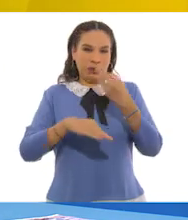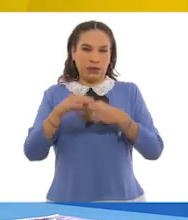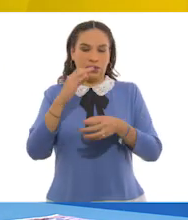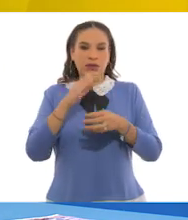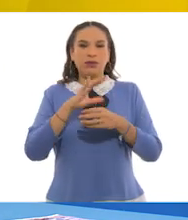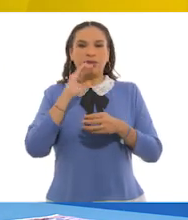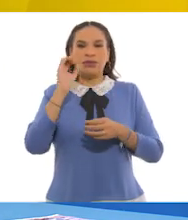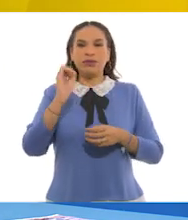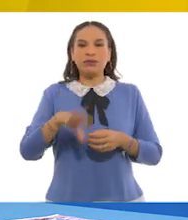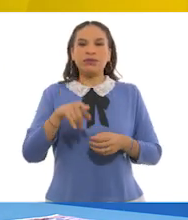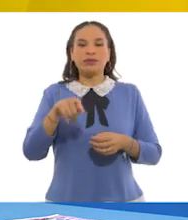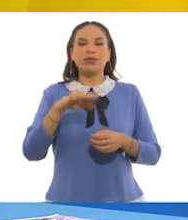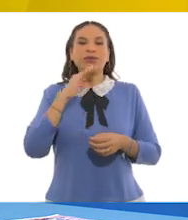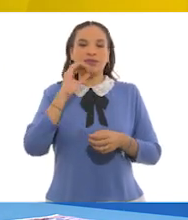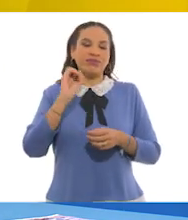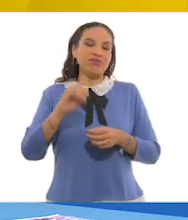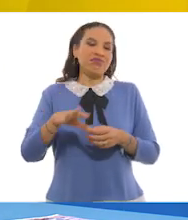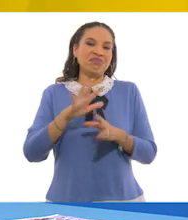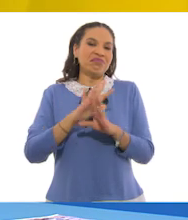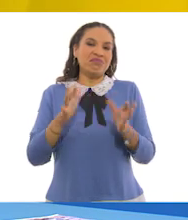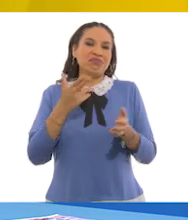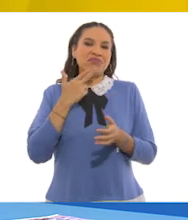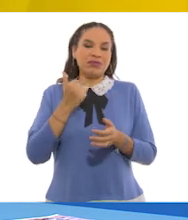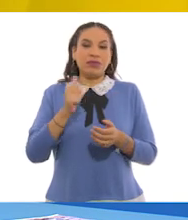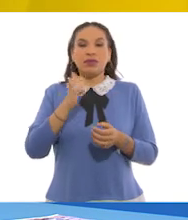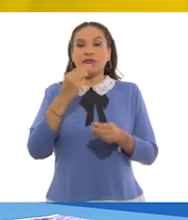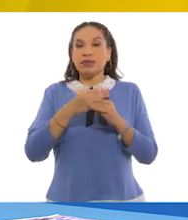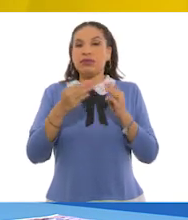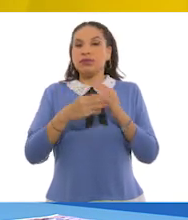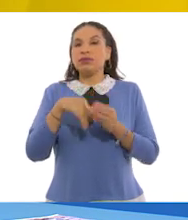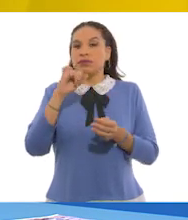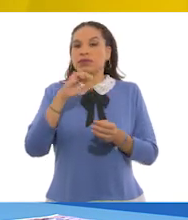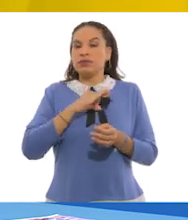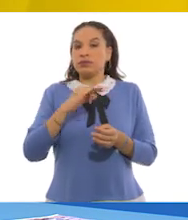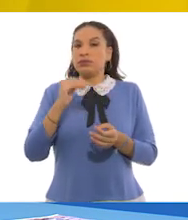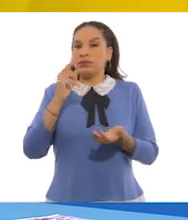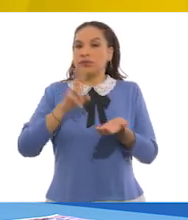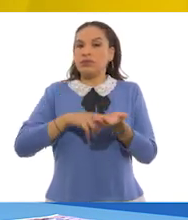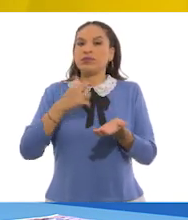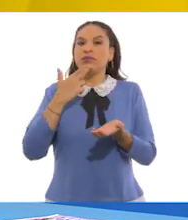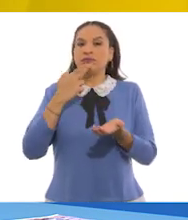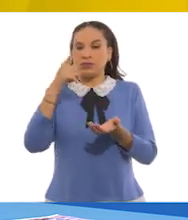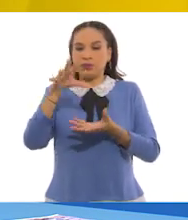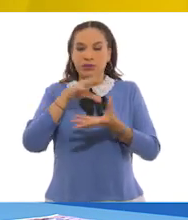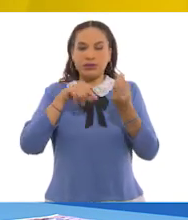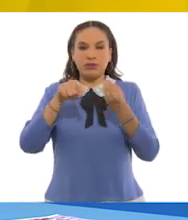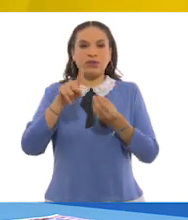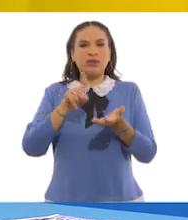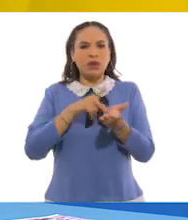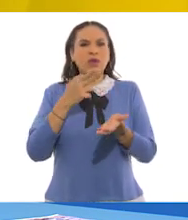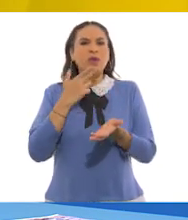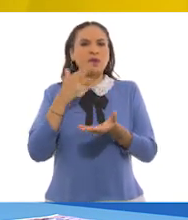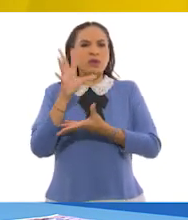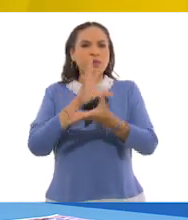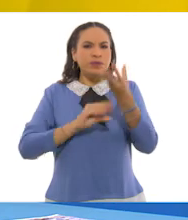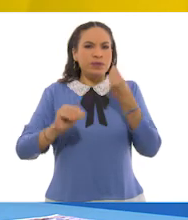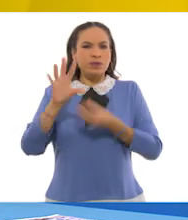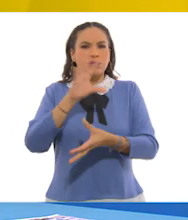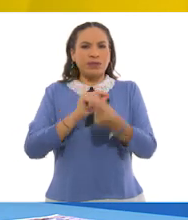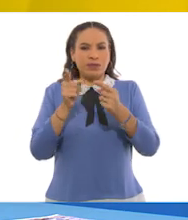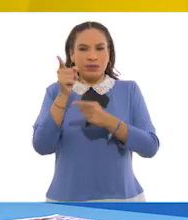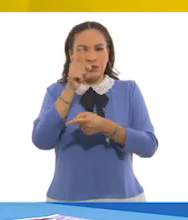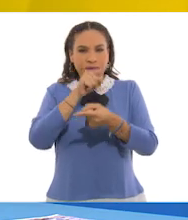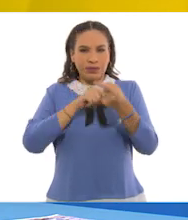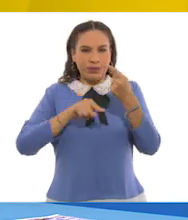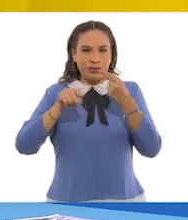termina en la basura es un desecho, pero hay materiales que todavía pueden tener valor en sí mismos al ser reutilizados o reciclados,